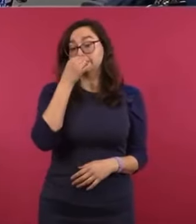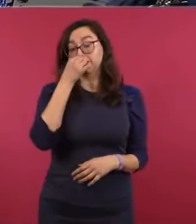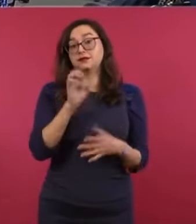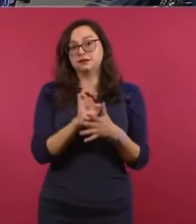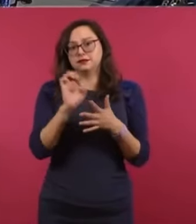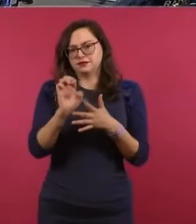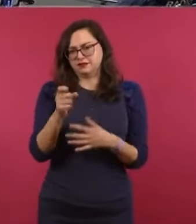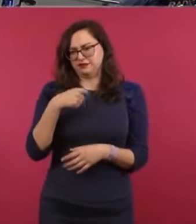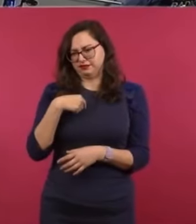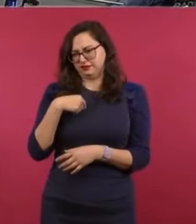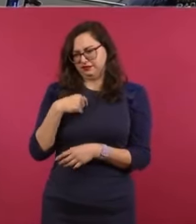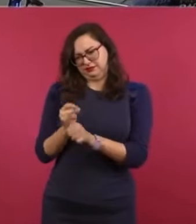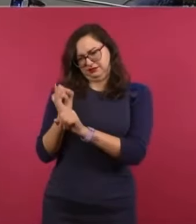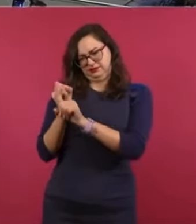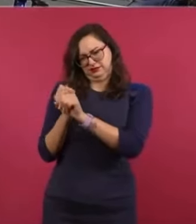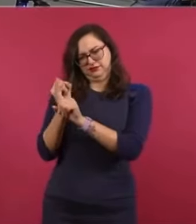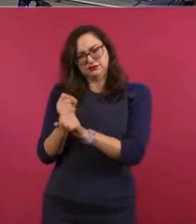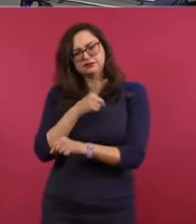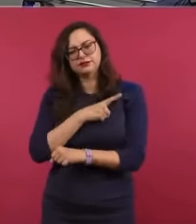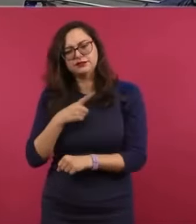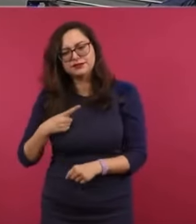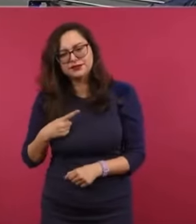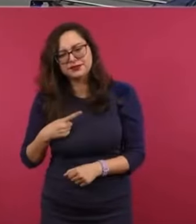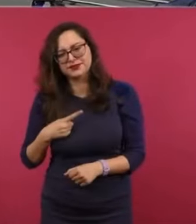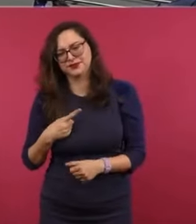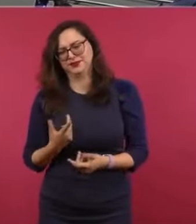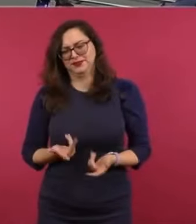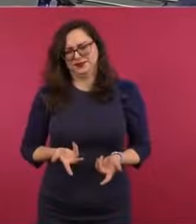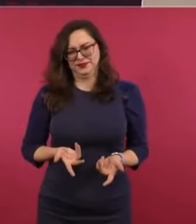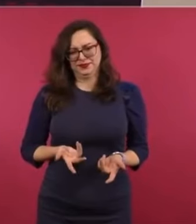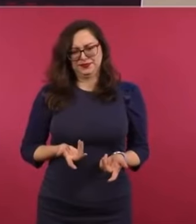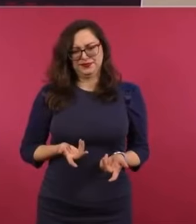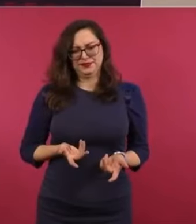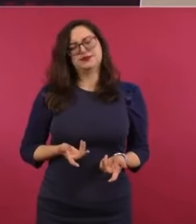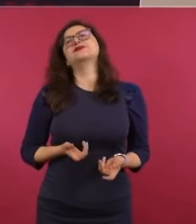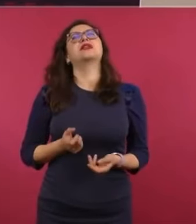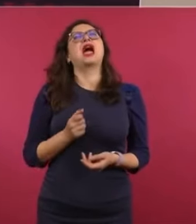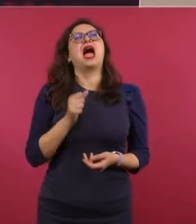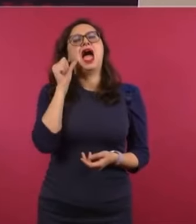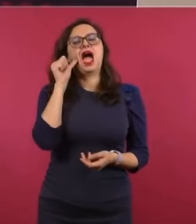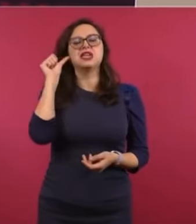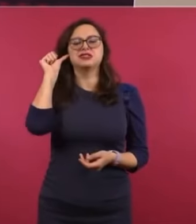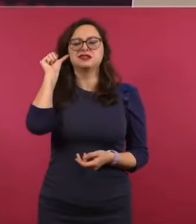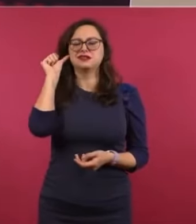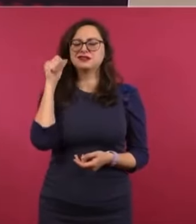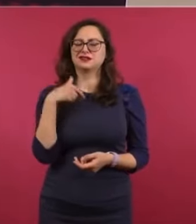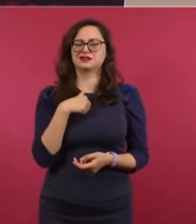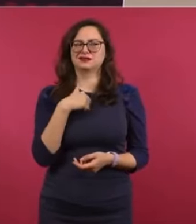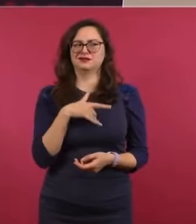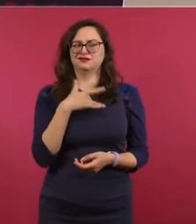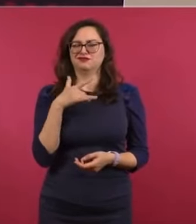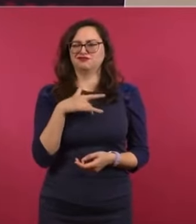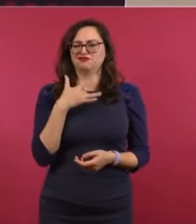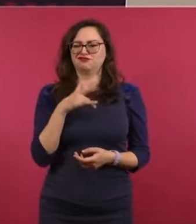Ayer yo mismo, les confieso, me sorprendí,